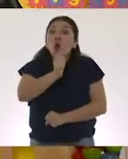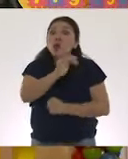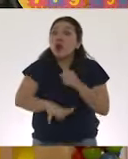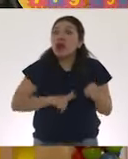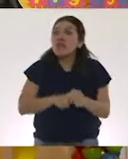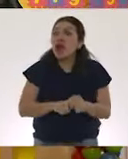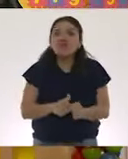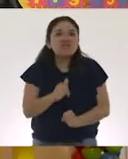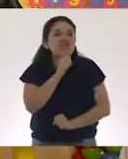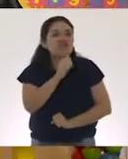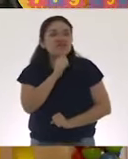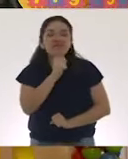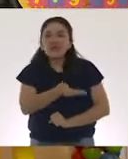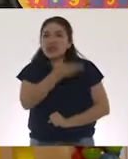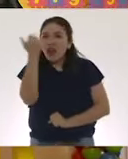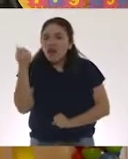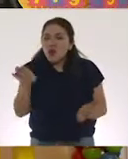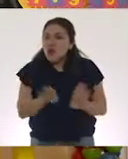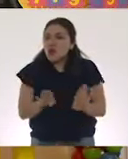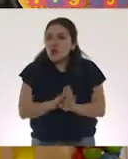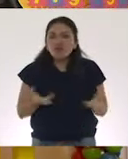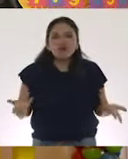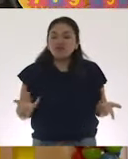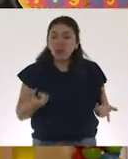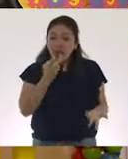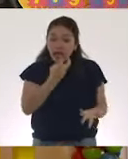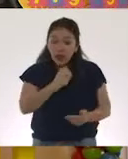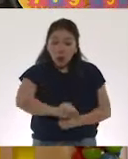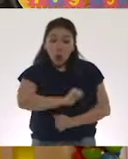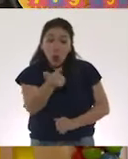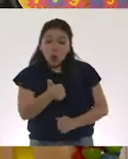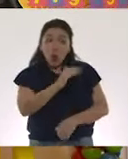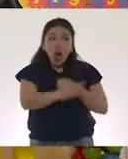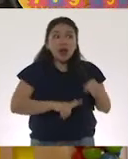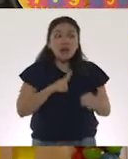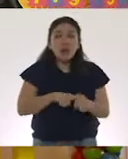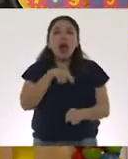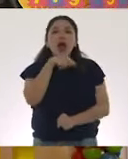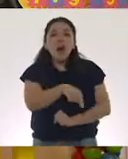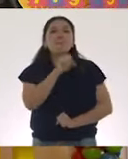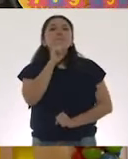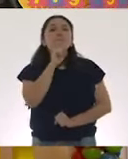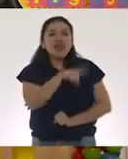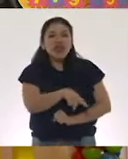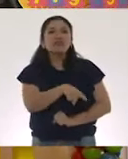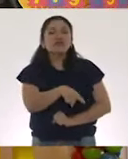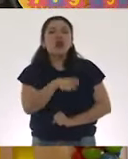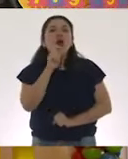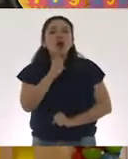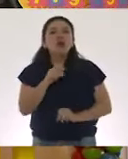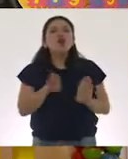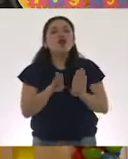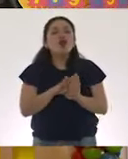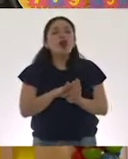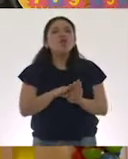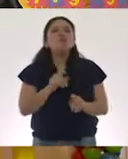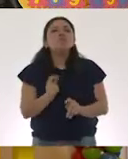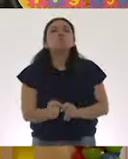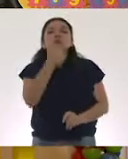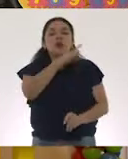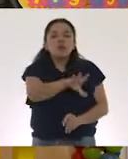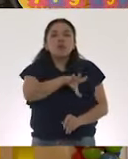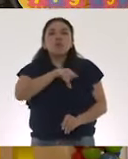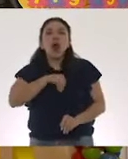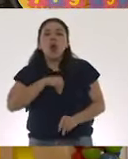el que nos hace falta conocer. Este otro animal fue precisamente el que nos llevó al primer